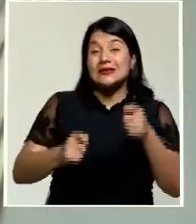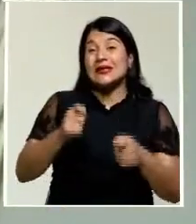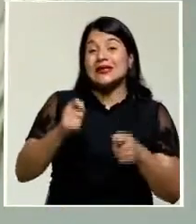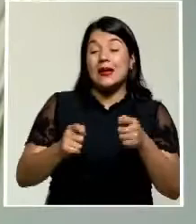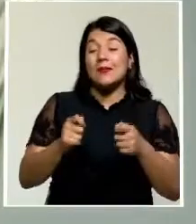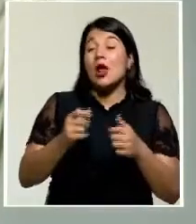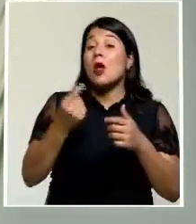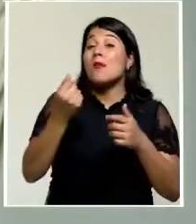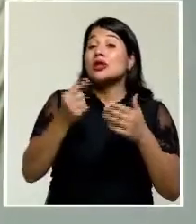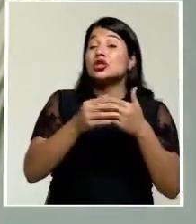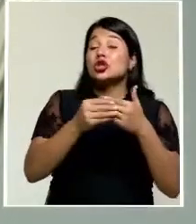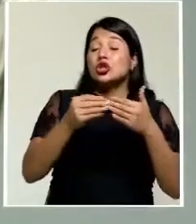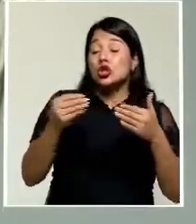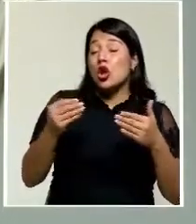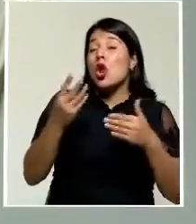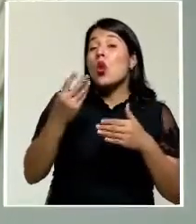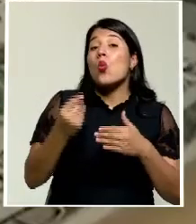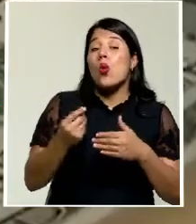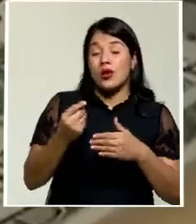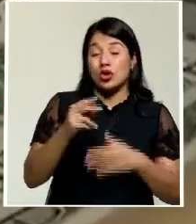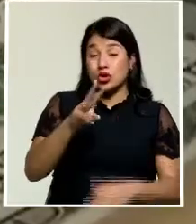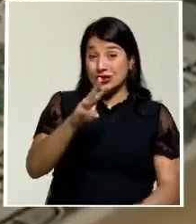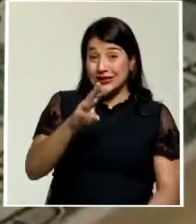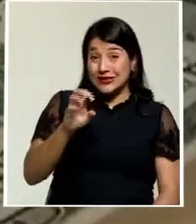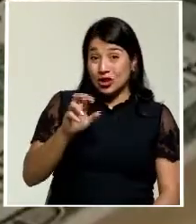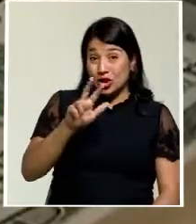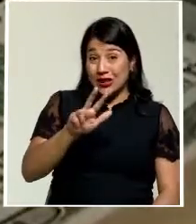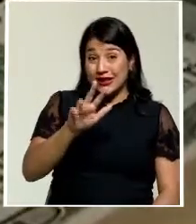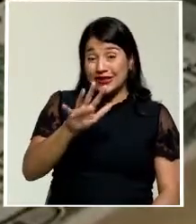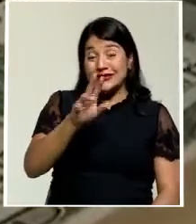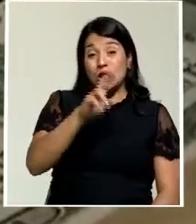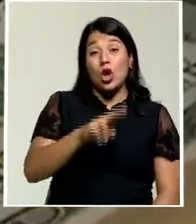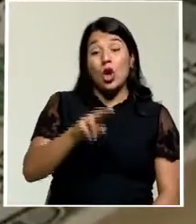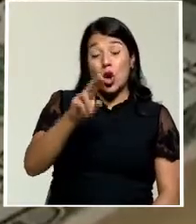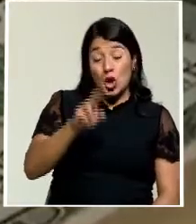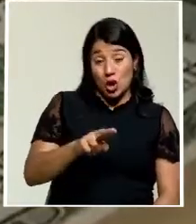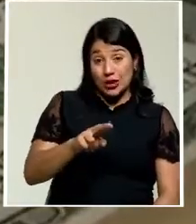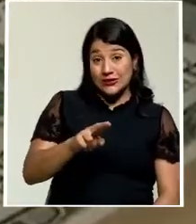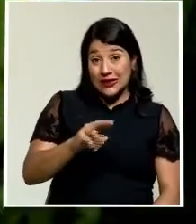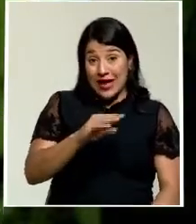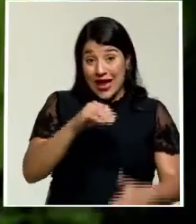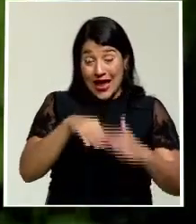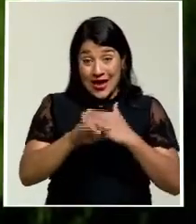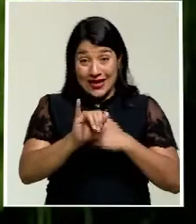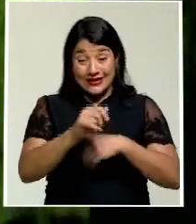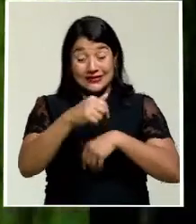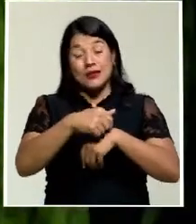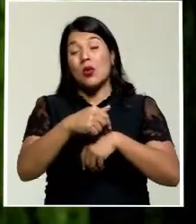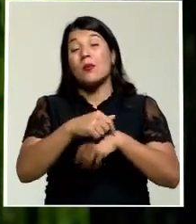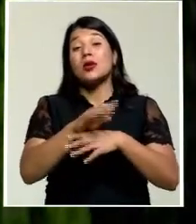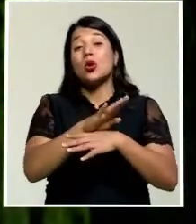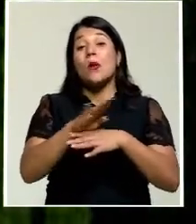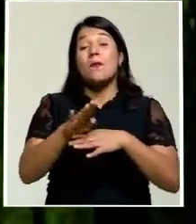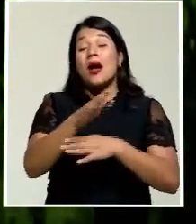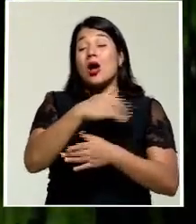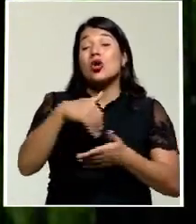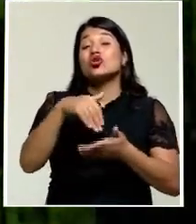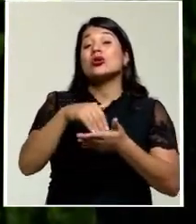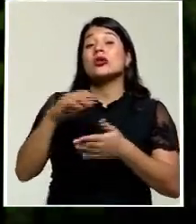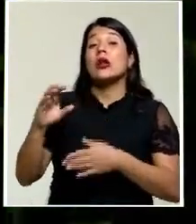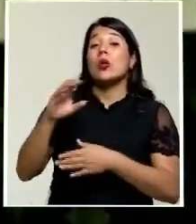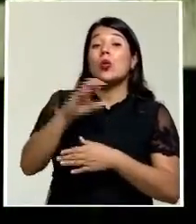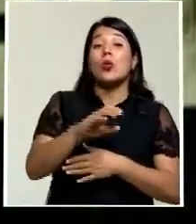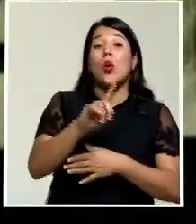dólar se podía encontrar en ventanilla en 635 colones. En ese momento, el Banco Central realizó una intervención de 1